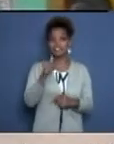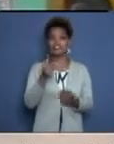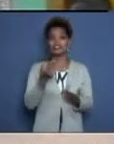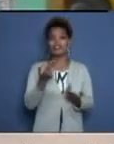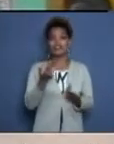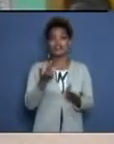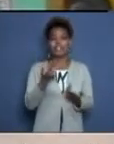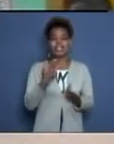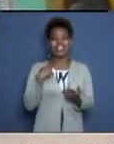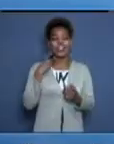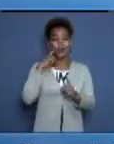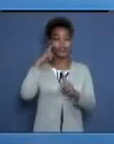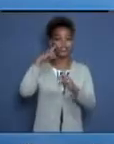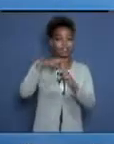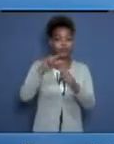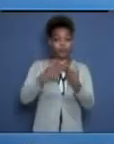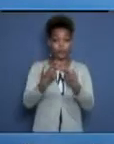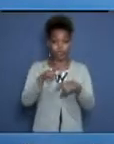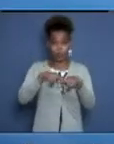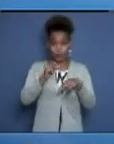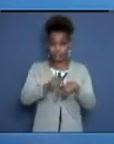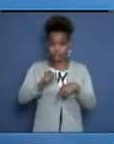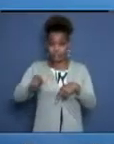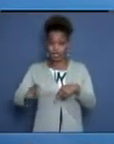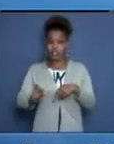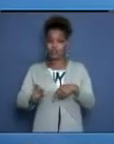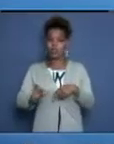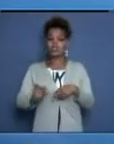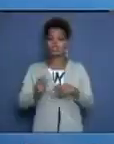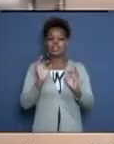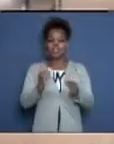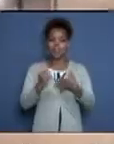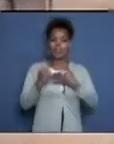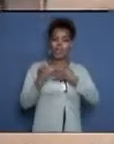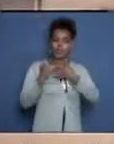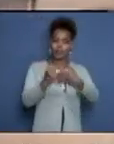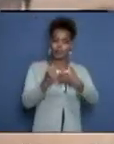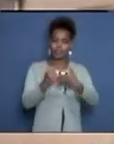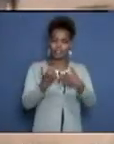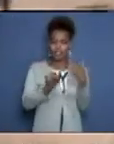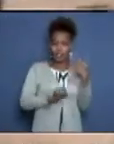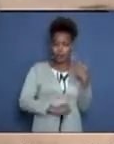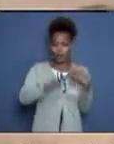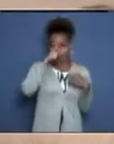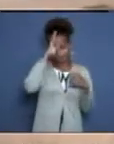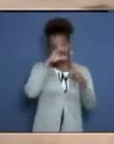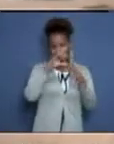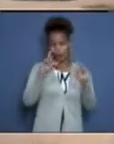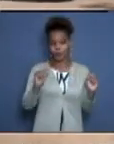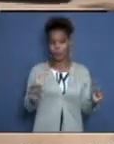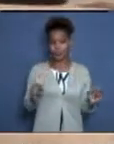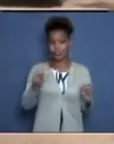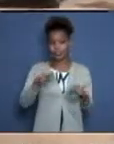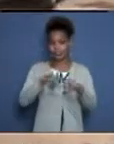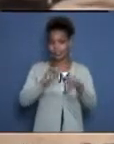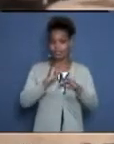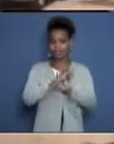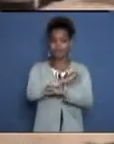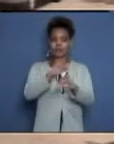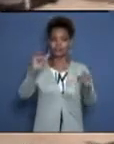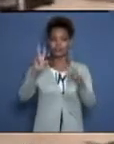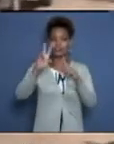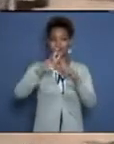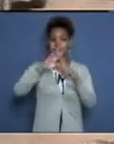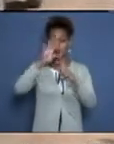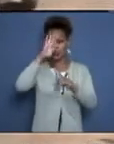pues los holguineros siempre han dado el paso solidario como hijos dignos de su patria. Desde Holguín, Jorge Pérez y Fernando Valle III,